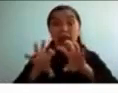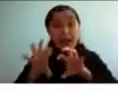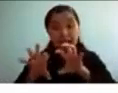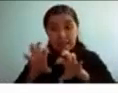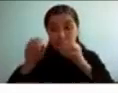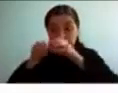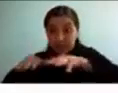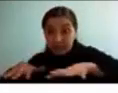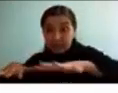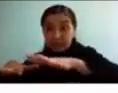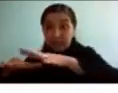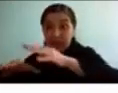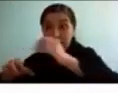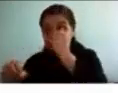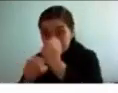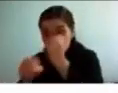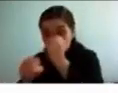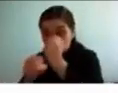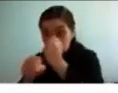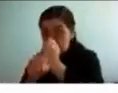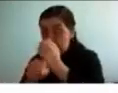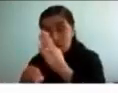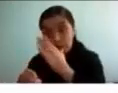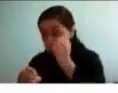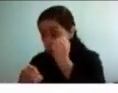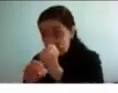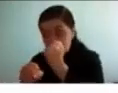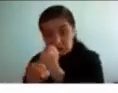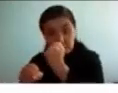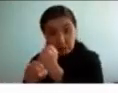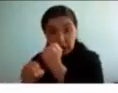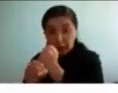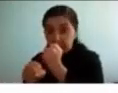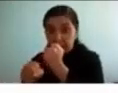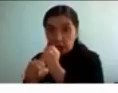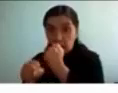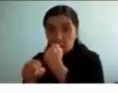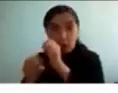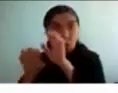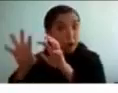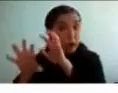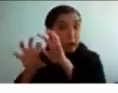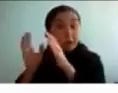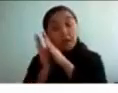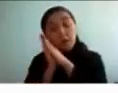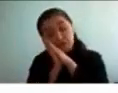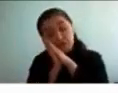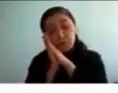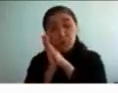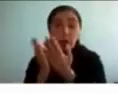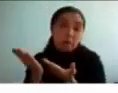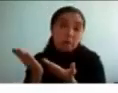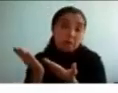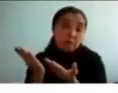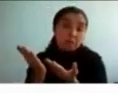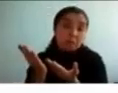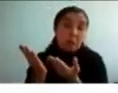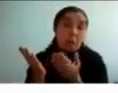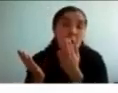tareas y cuando no están haciendo una actividad pues los animales duermen porque no tienen esa capacidad